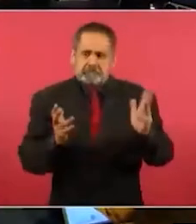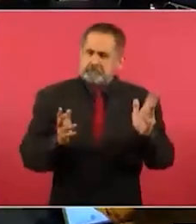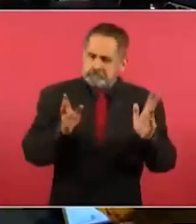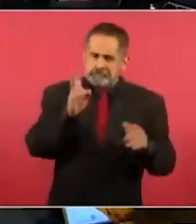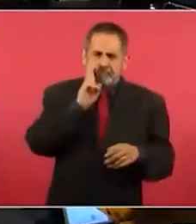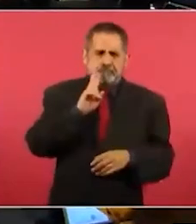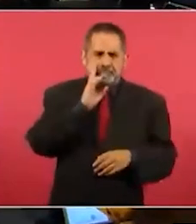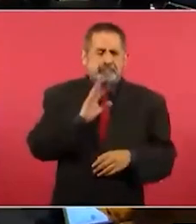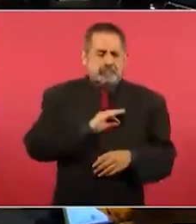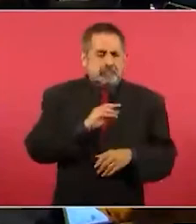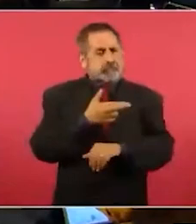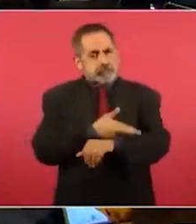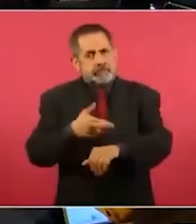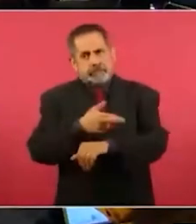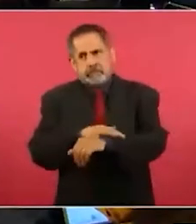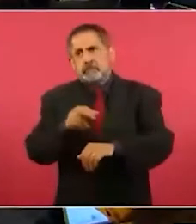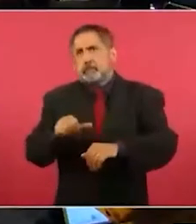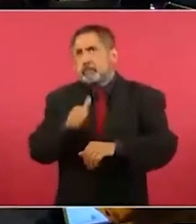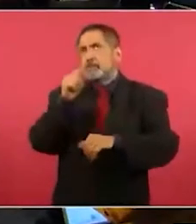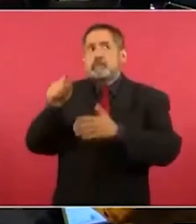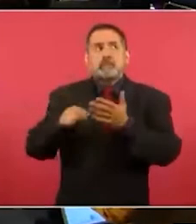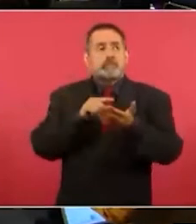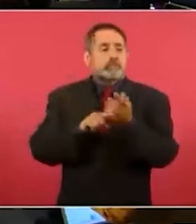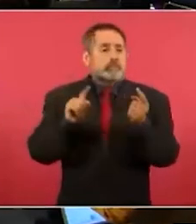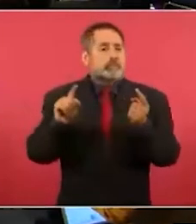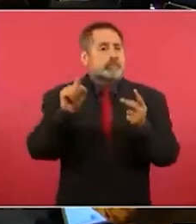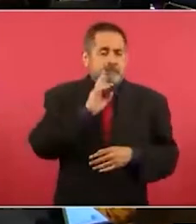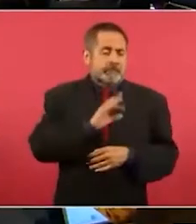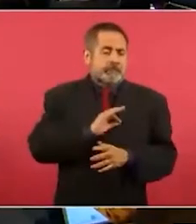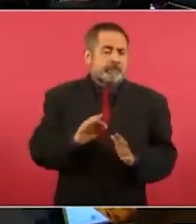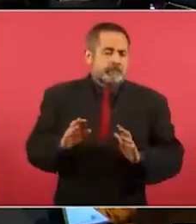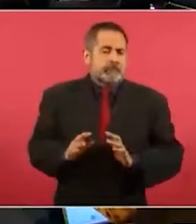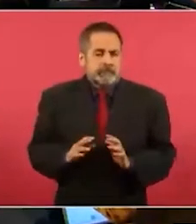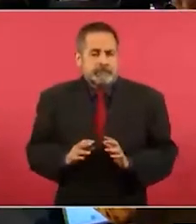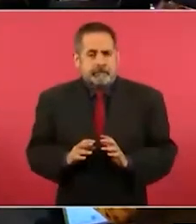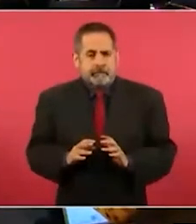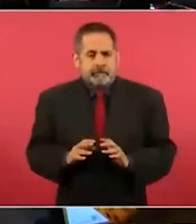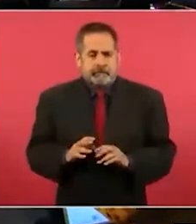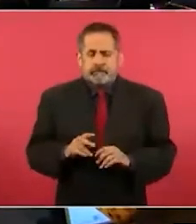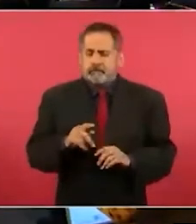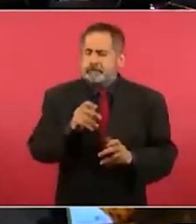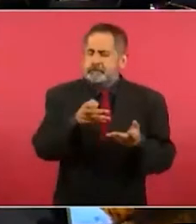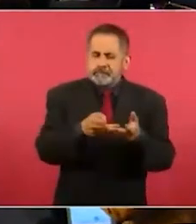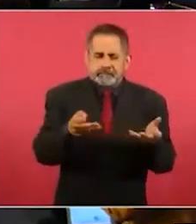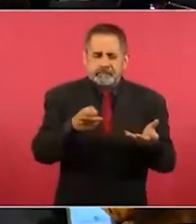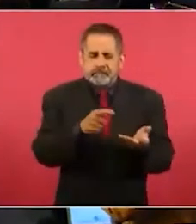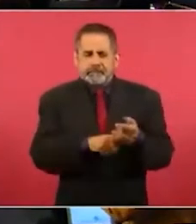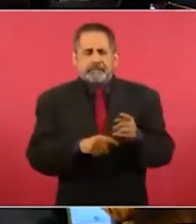Se está haciendo En otros Casos No de tierras